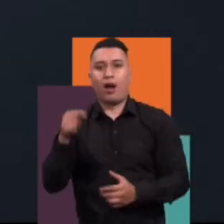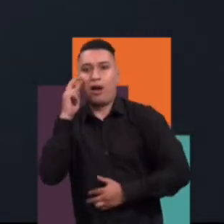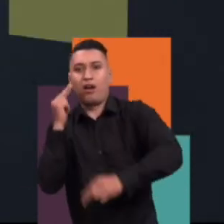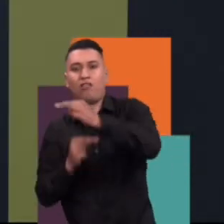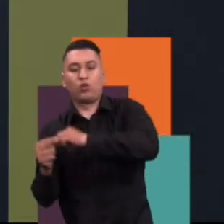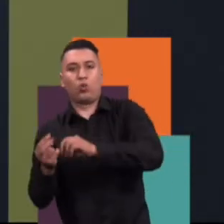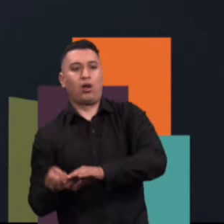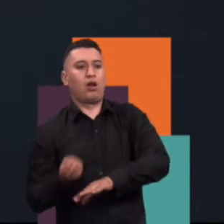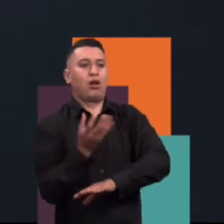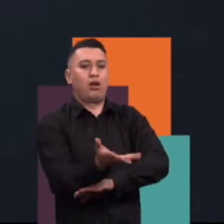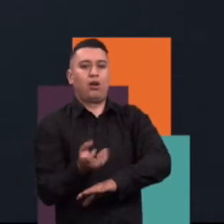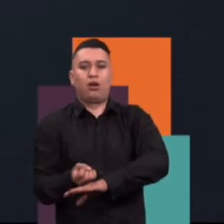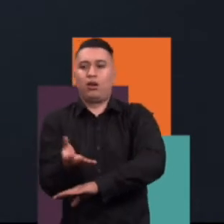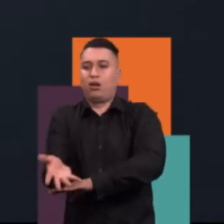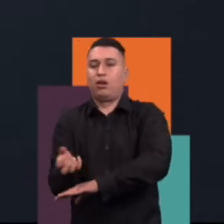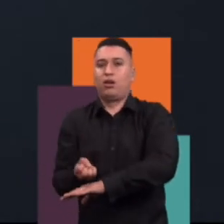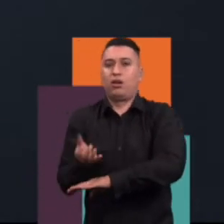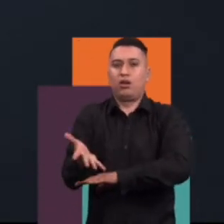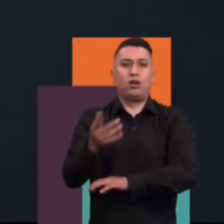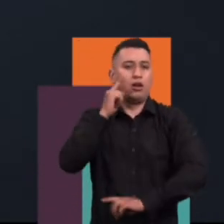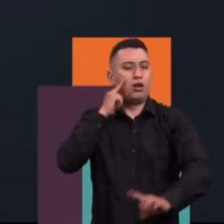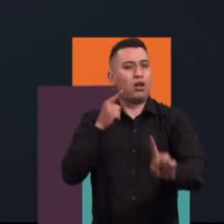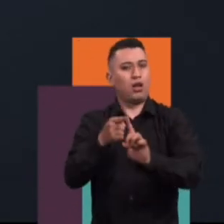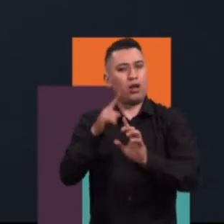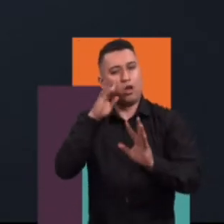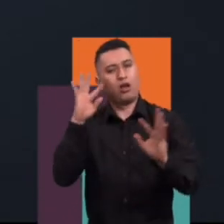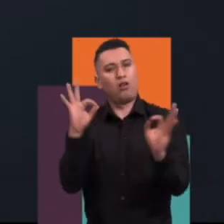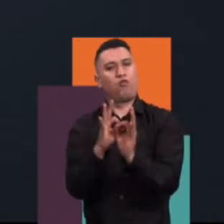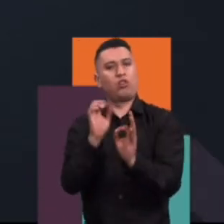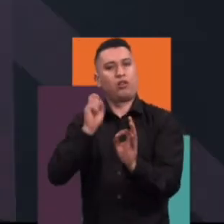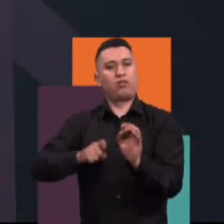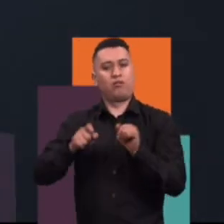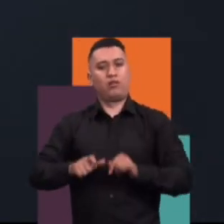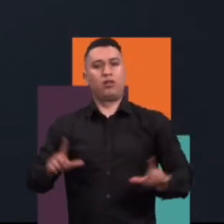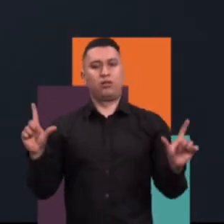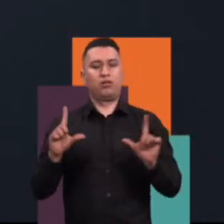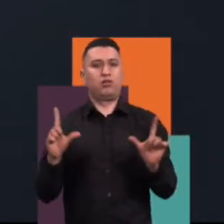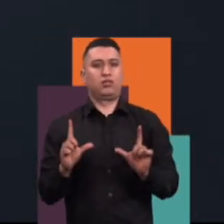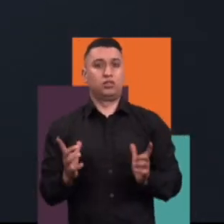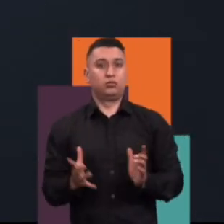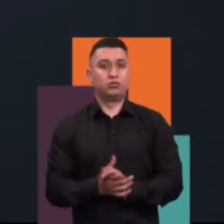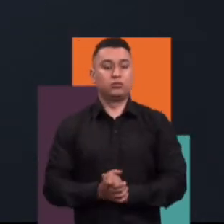espíritu de aventurar, de ser aventurero, es algo que